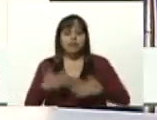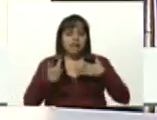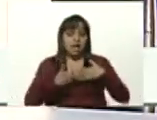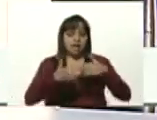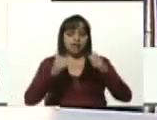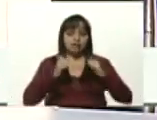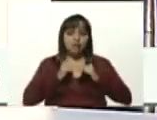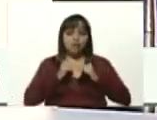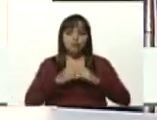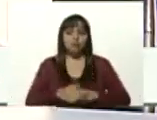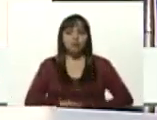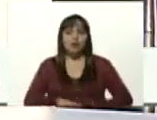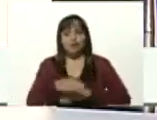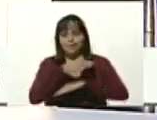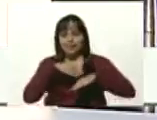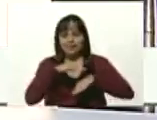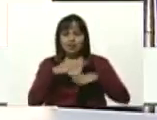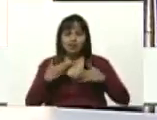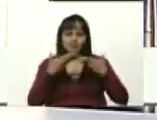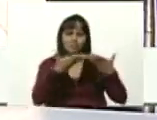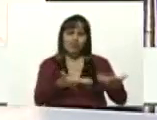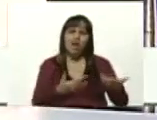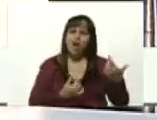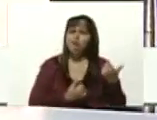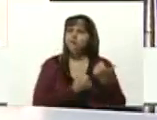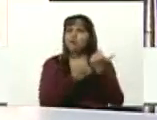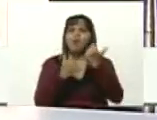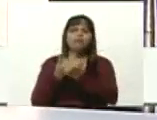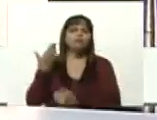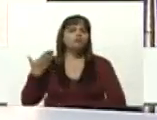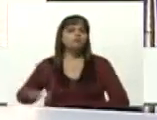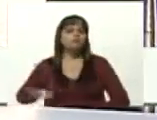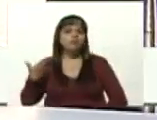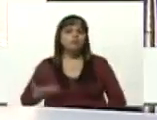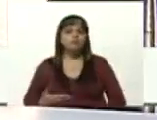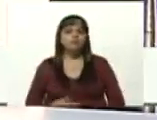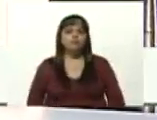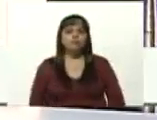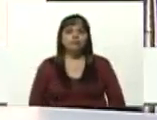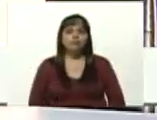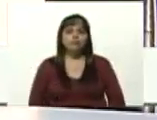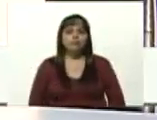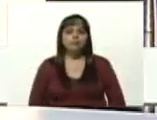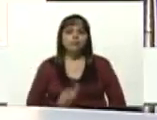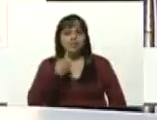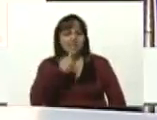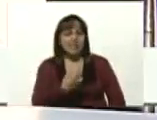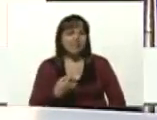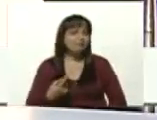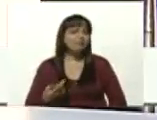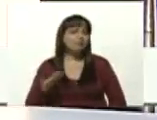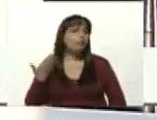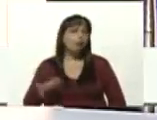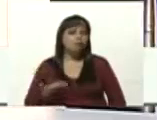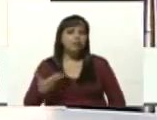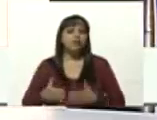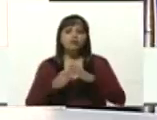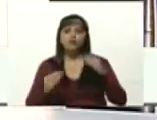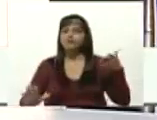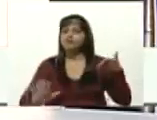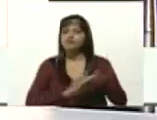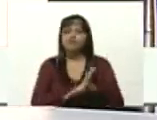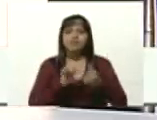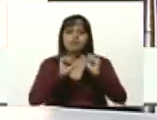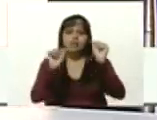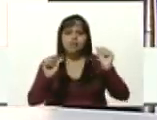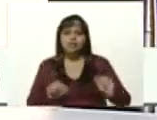Isturi como ministro dio un gran aporte importante diría muy significativo a todo lo que tiene que ver con el